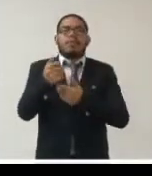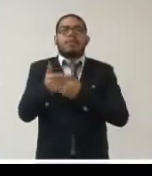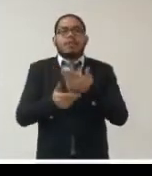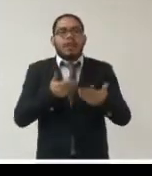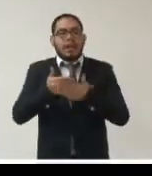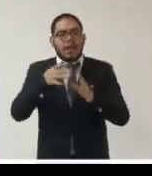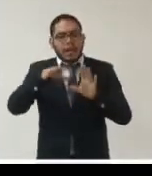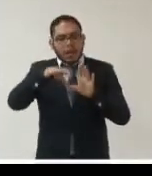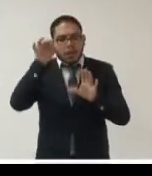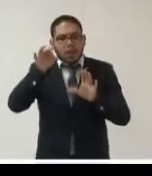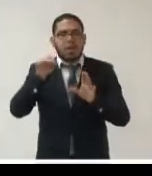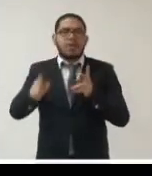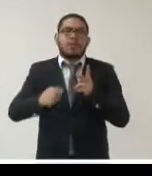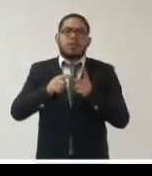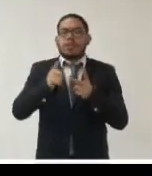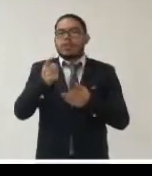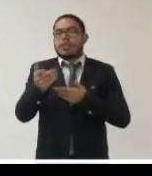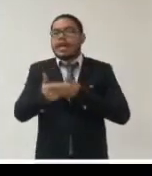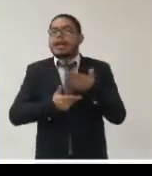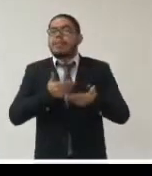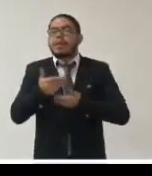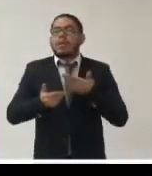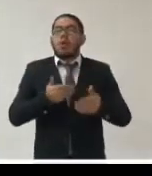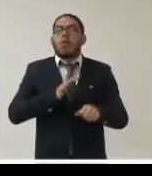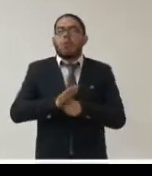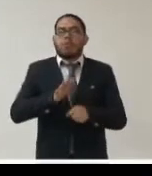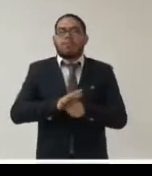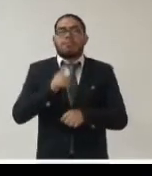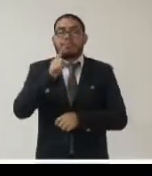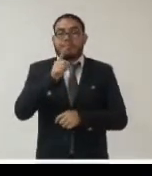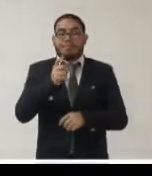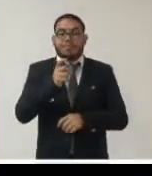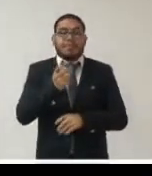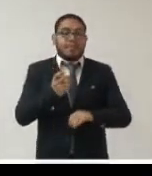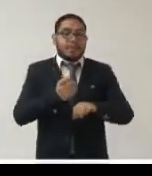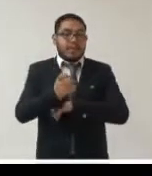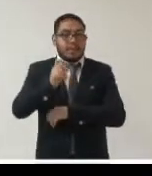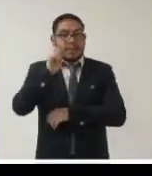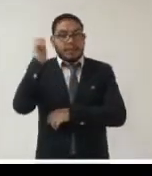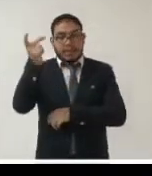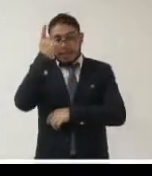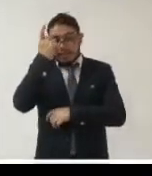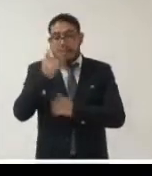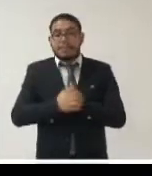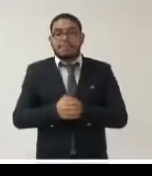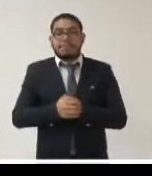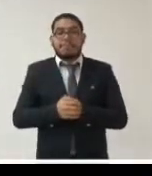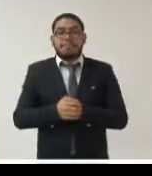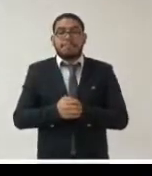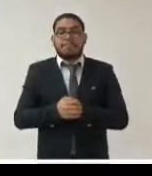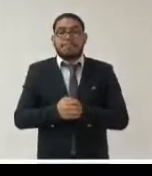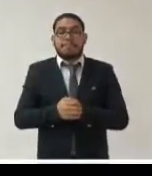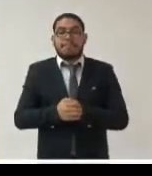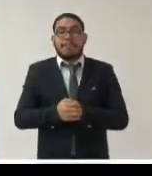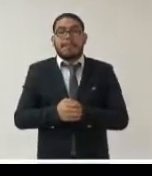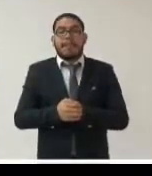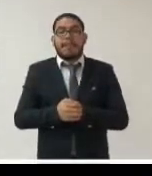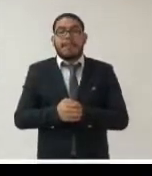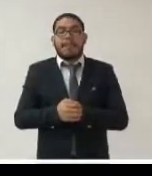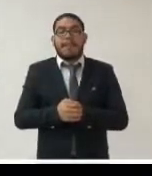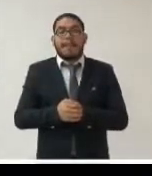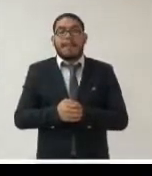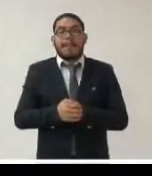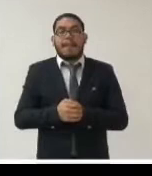y las órdenes de bienes y servicios ¿no? en el estado peruano prácticamente toda esta información está centralizada